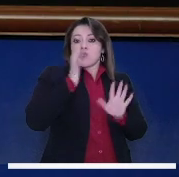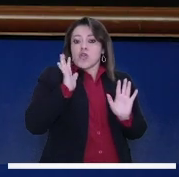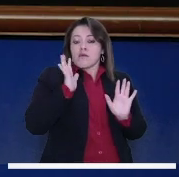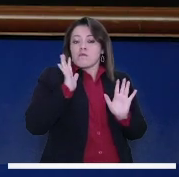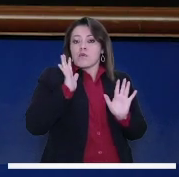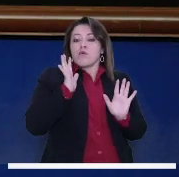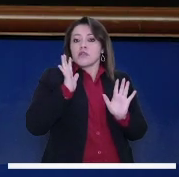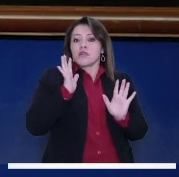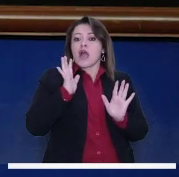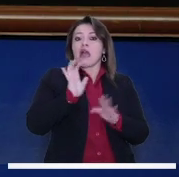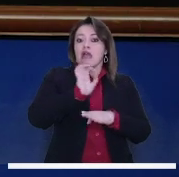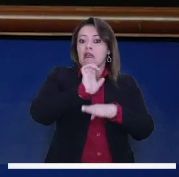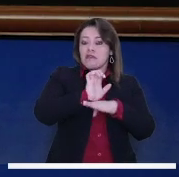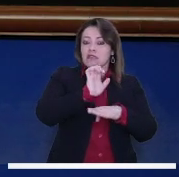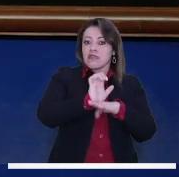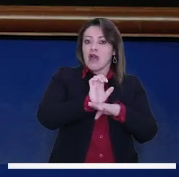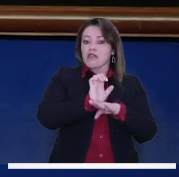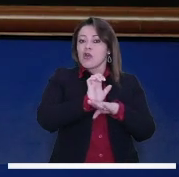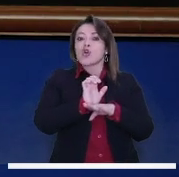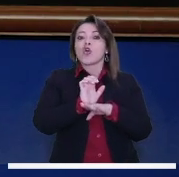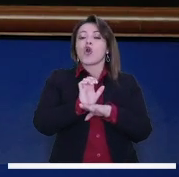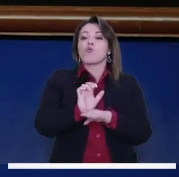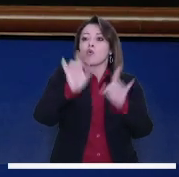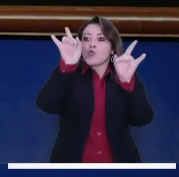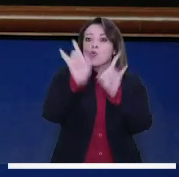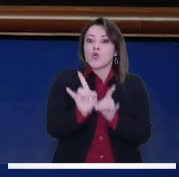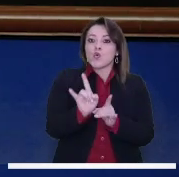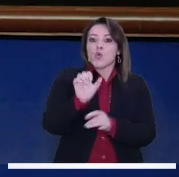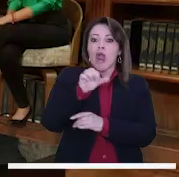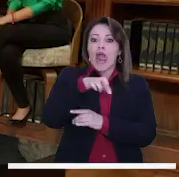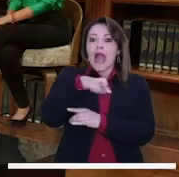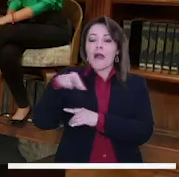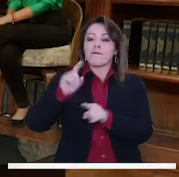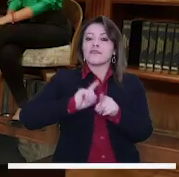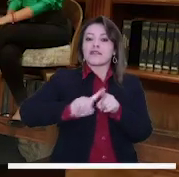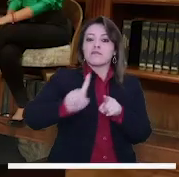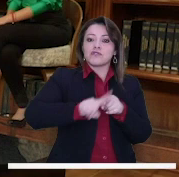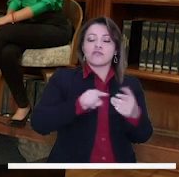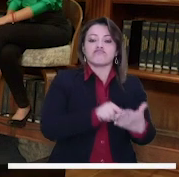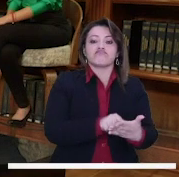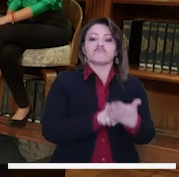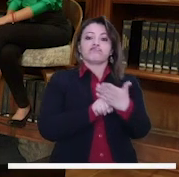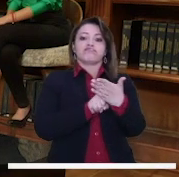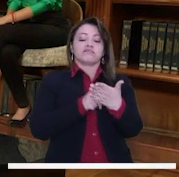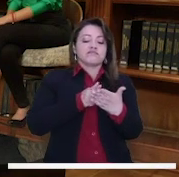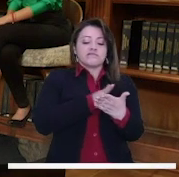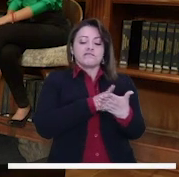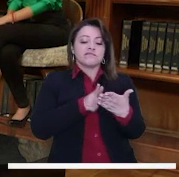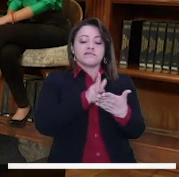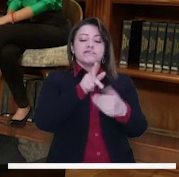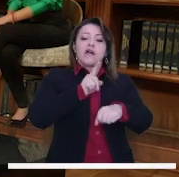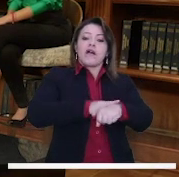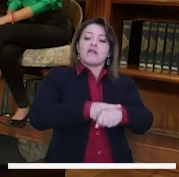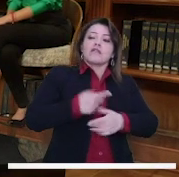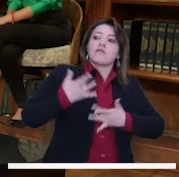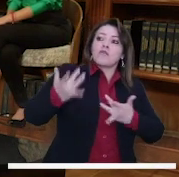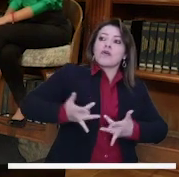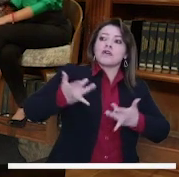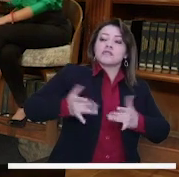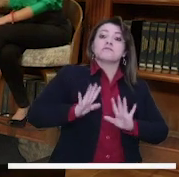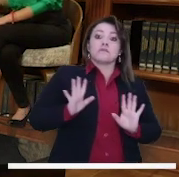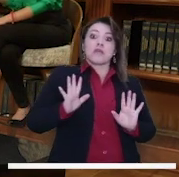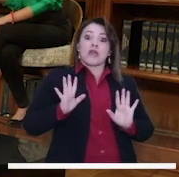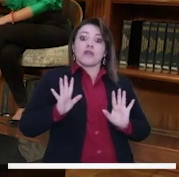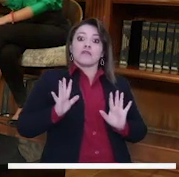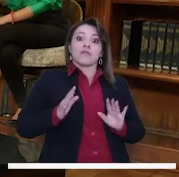trabajamos con la entidad para desarrollar una aplicación que se llama TransmiApp, que le dice a la gente cuánto se demora el bus en pasar y así no